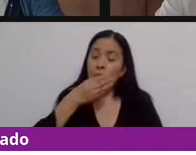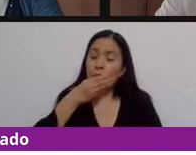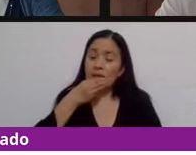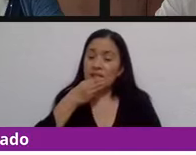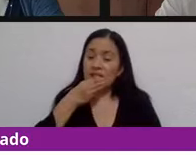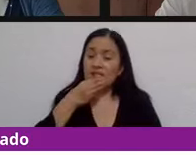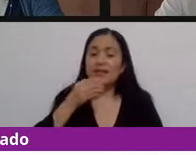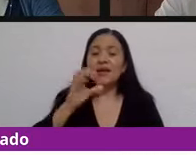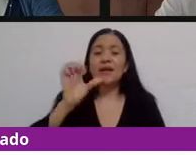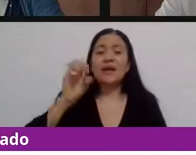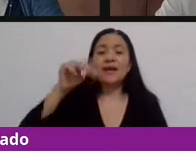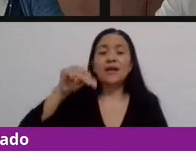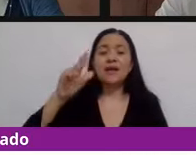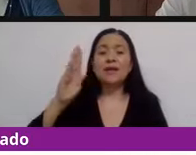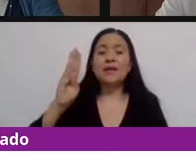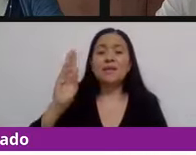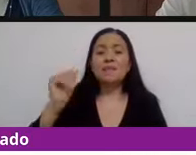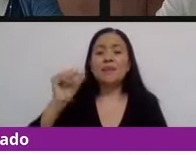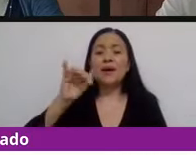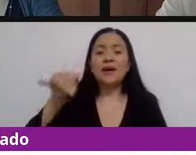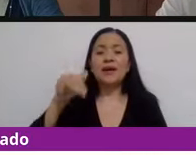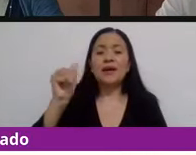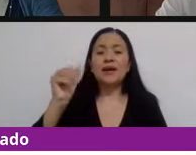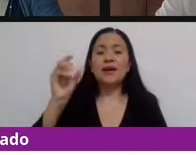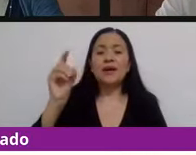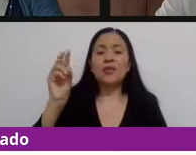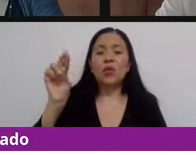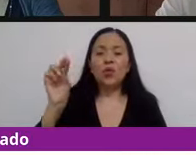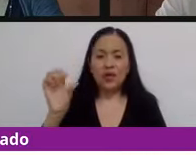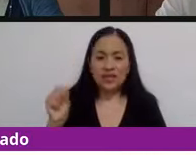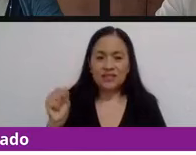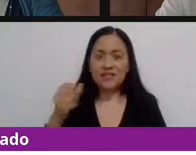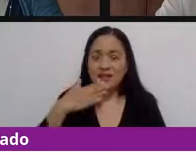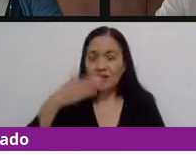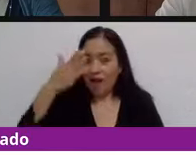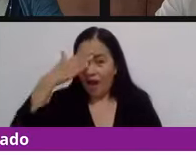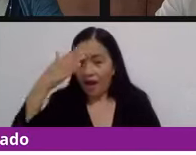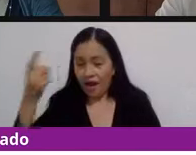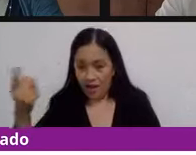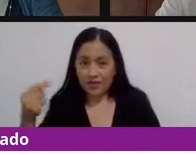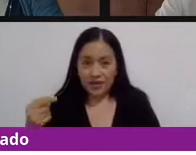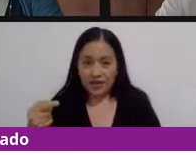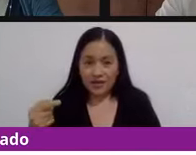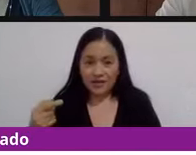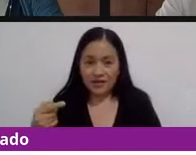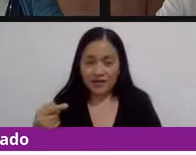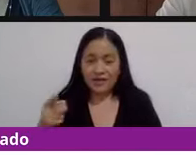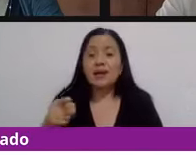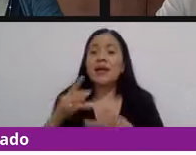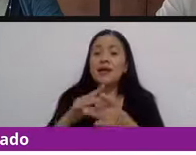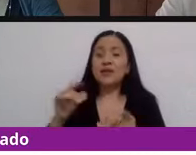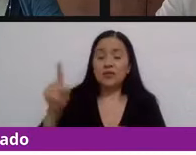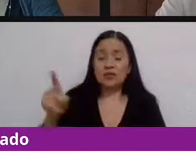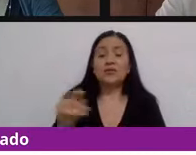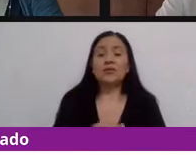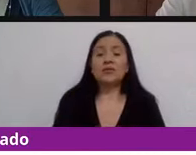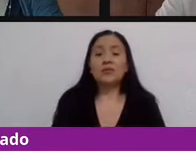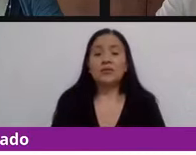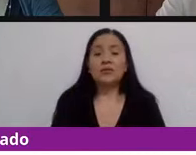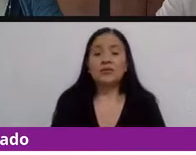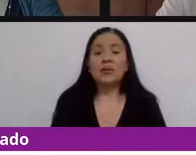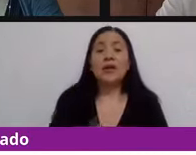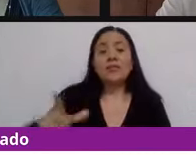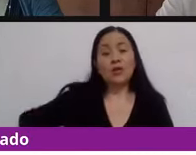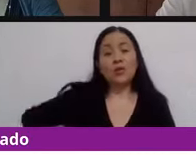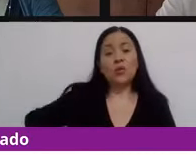Y me llegó la petición hace alrededor de seis meses donde se hizo la solicitud a la Casa Real del gobierno de